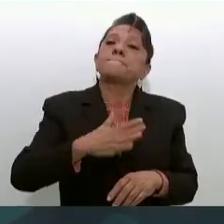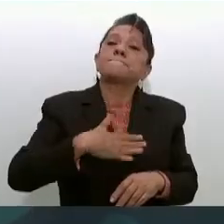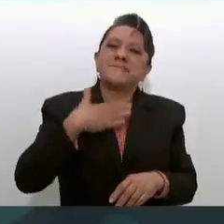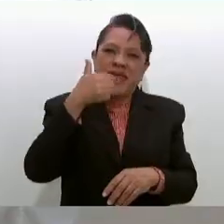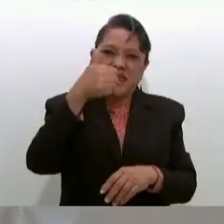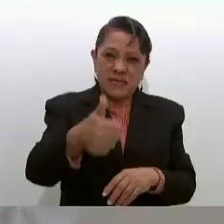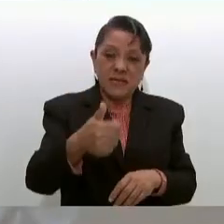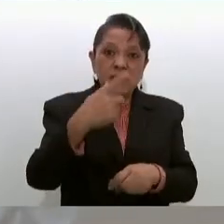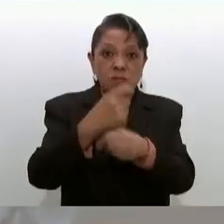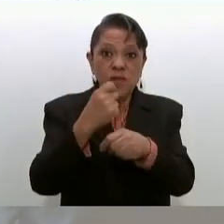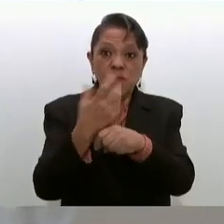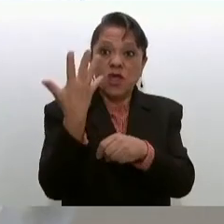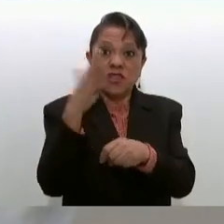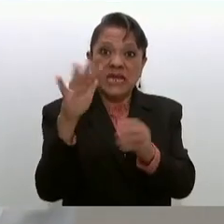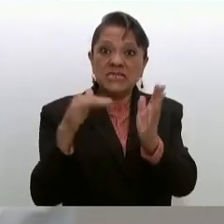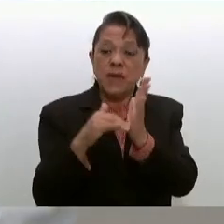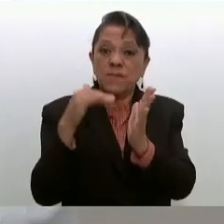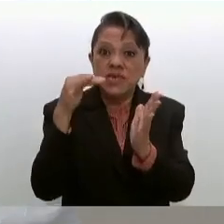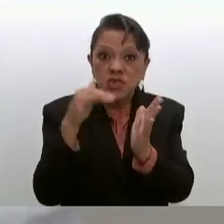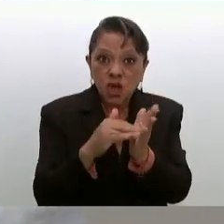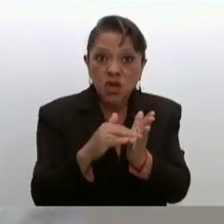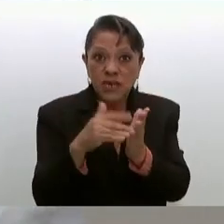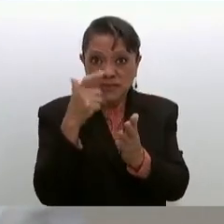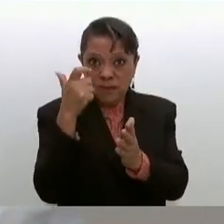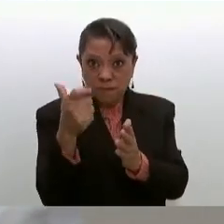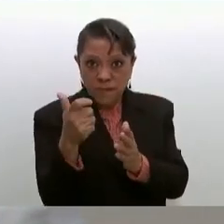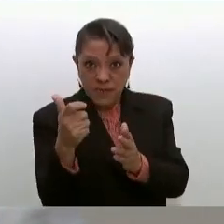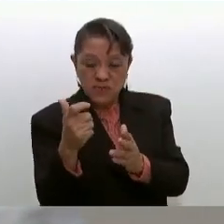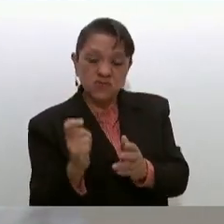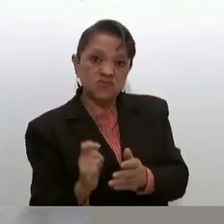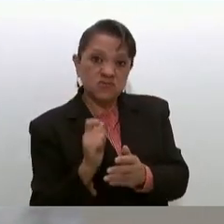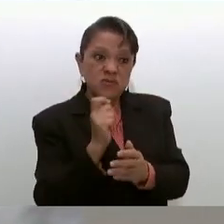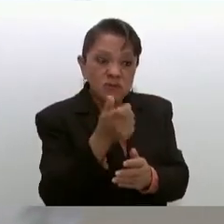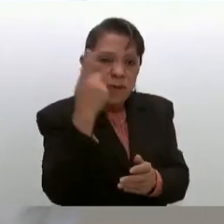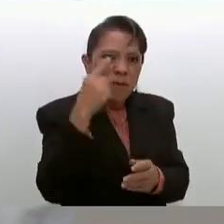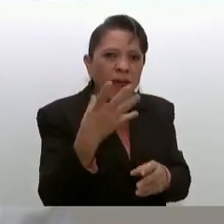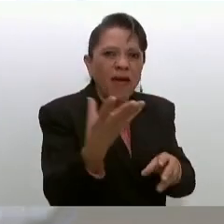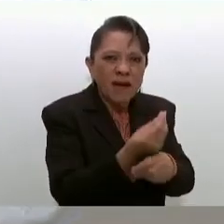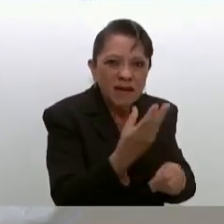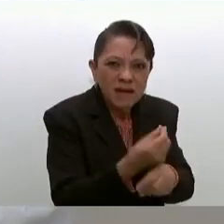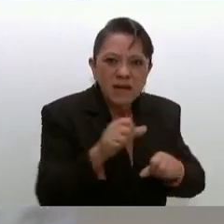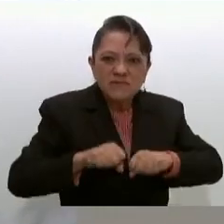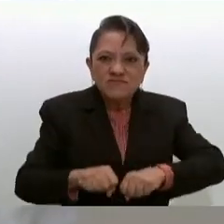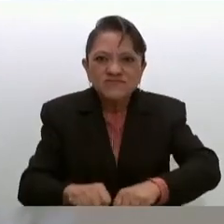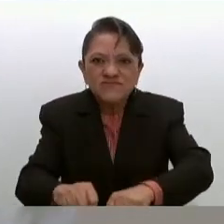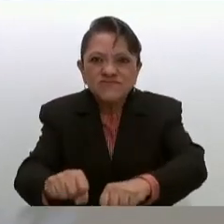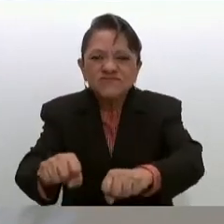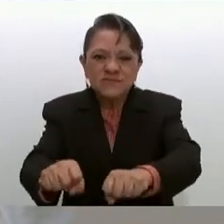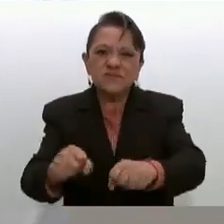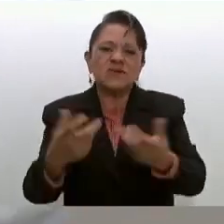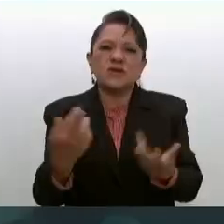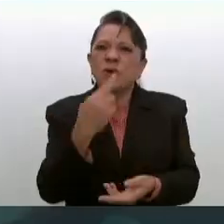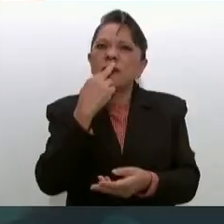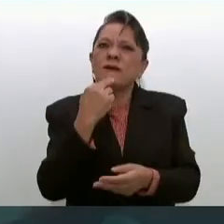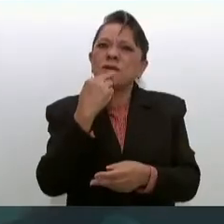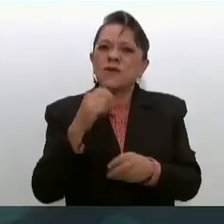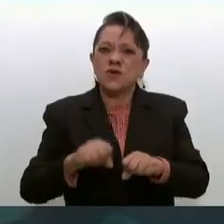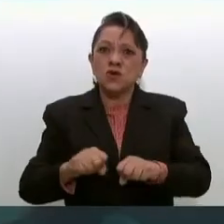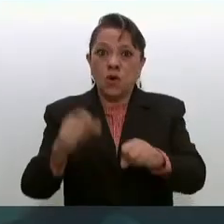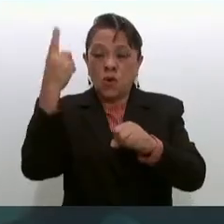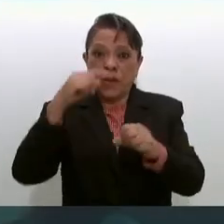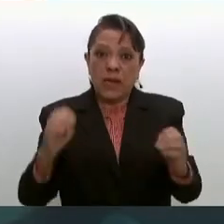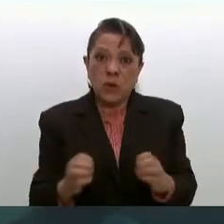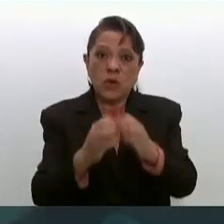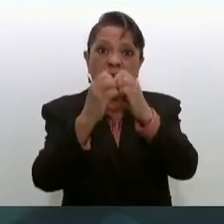de pesos en monitores de signos vitales, camillas, camillas neumáticas, carros rojos para áreas de urgencias. El